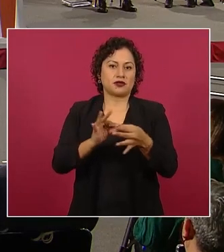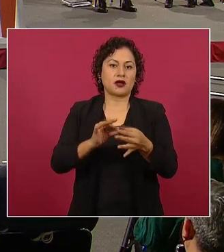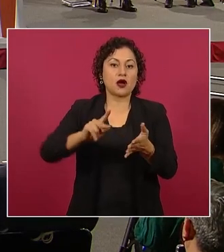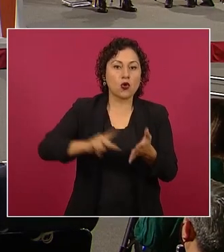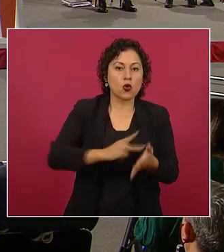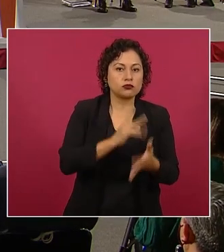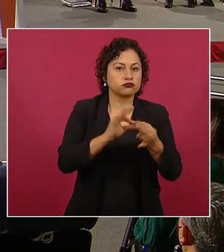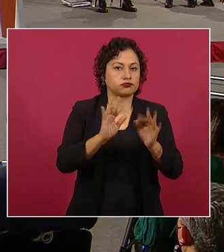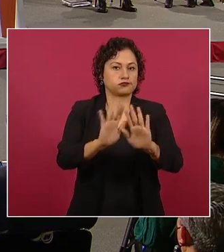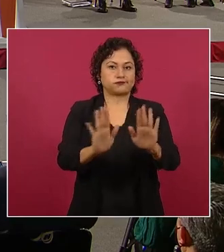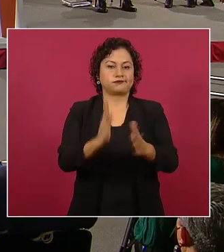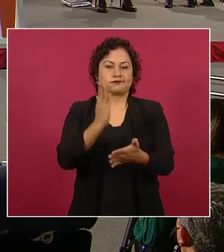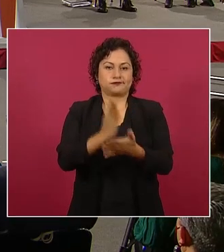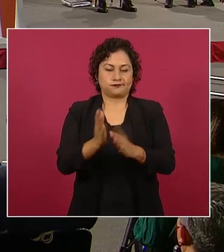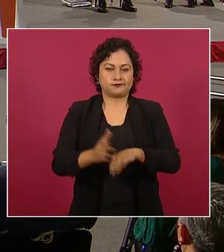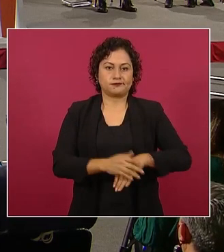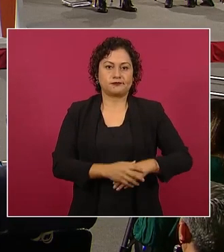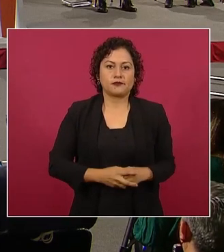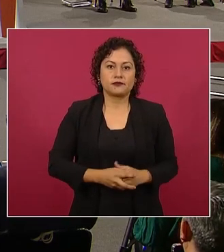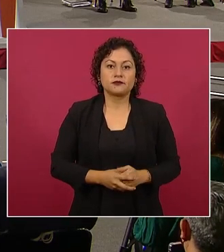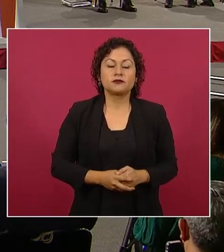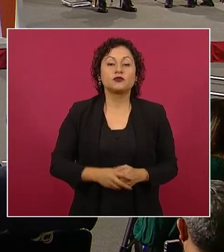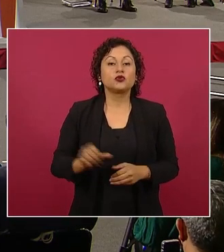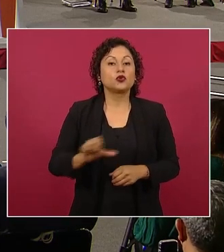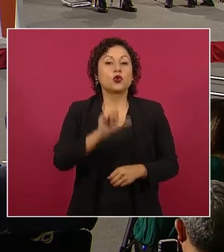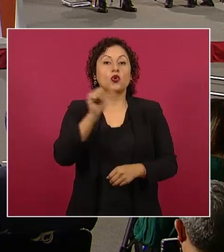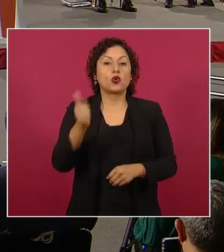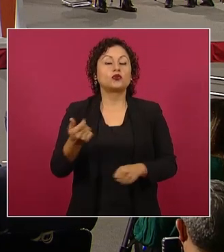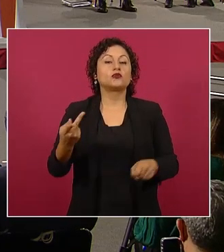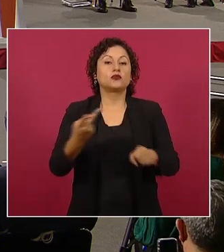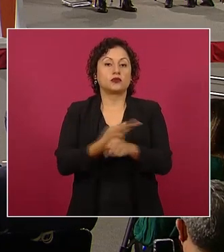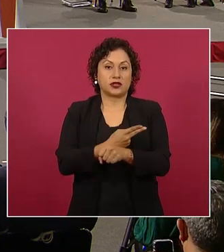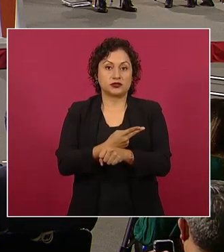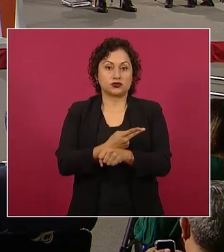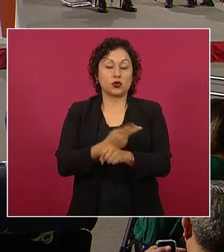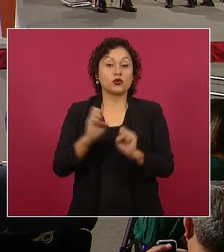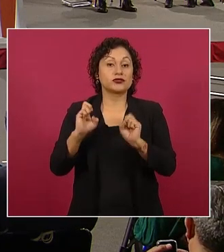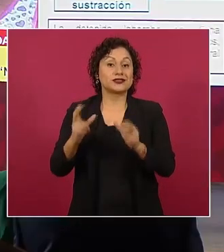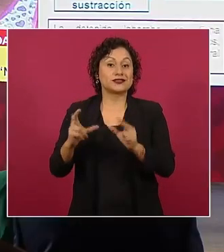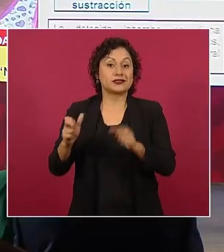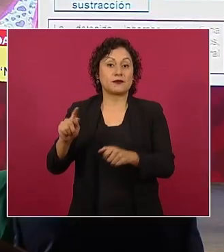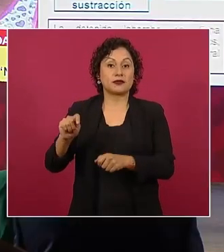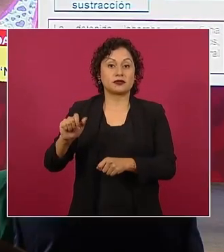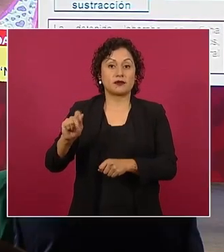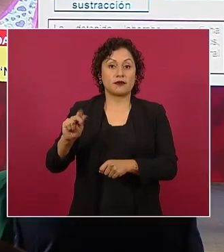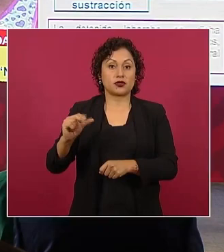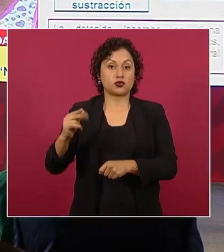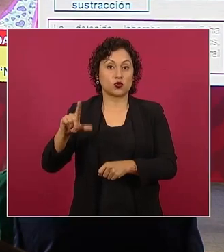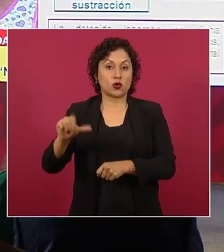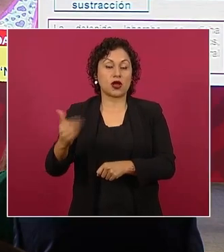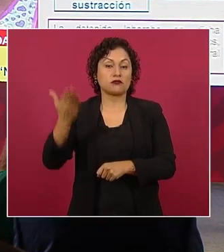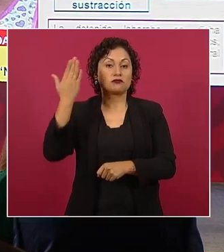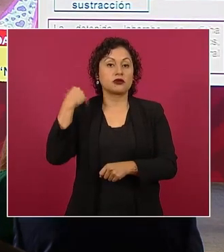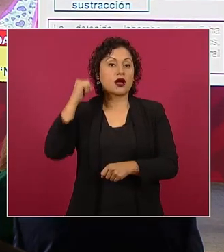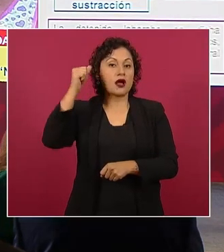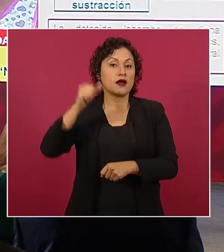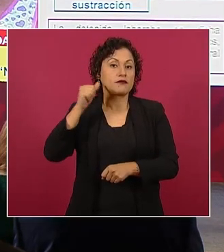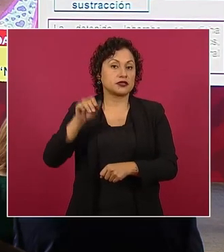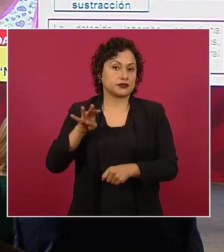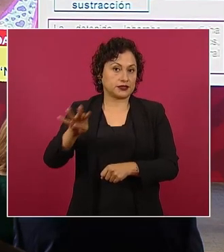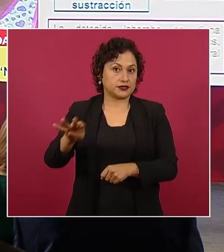En el caso de Tapachula, Chiapas, el pasado 19 de abril, una